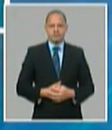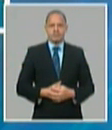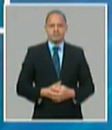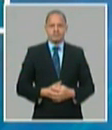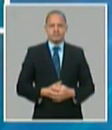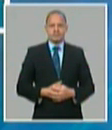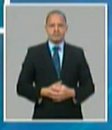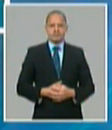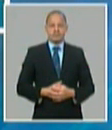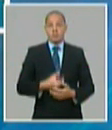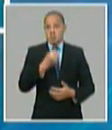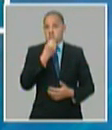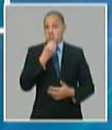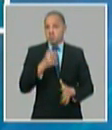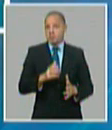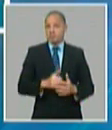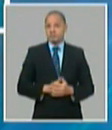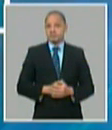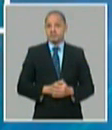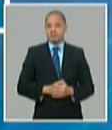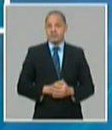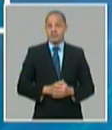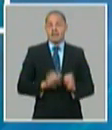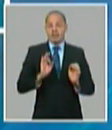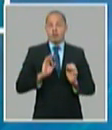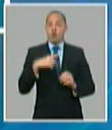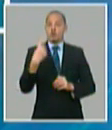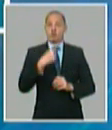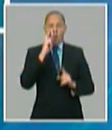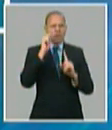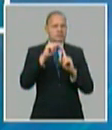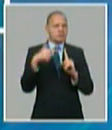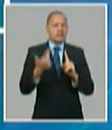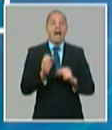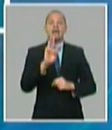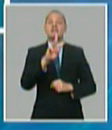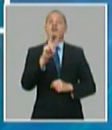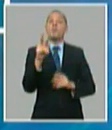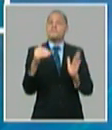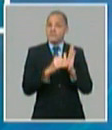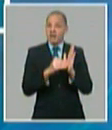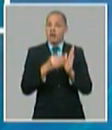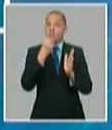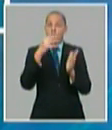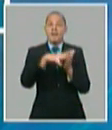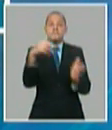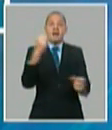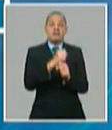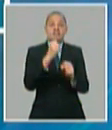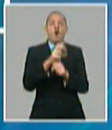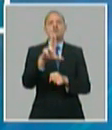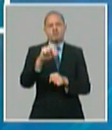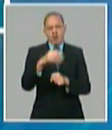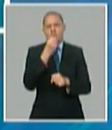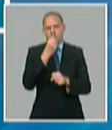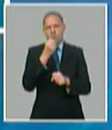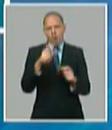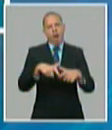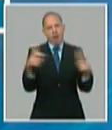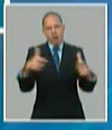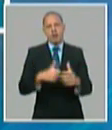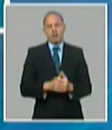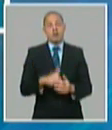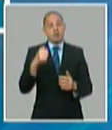y por lo tanto hay posibilidades no sólo de plantearnos 32.000 sino de generar más empleo de calidad y vuelvo a